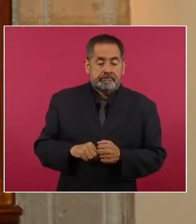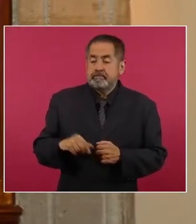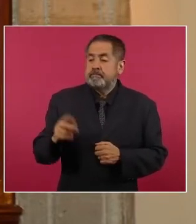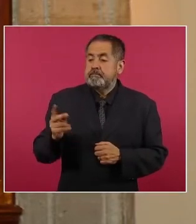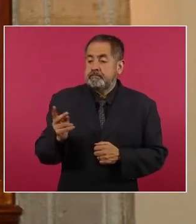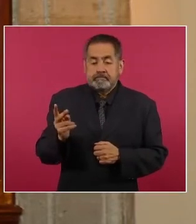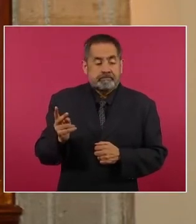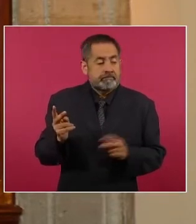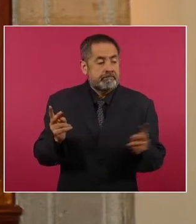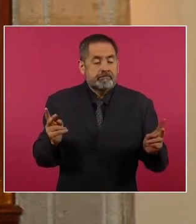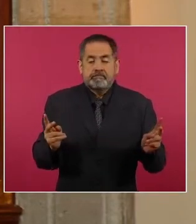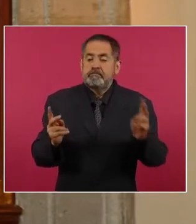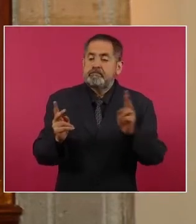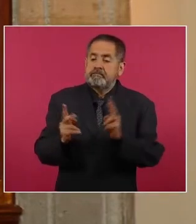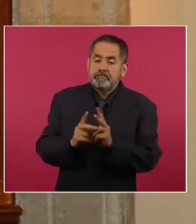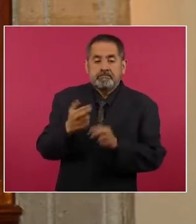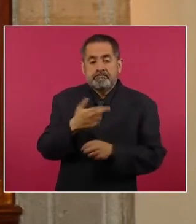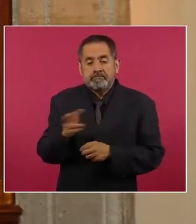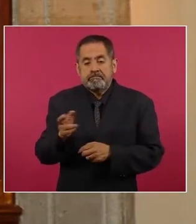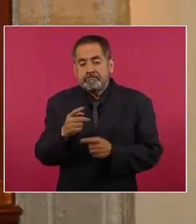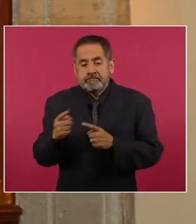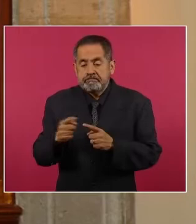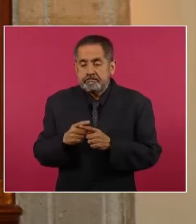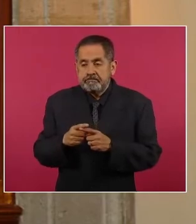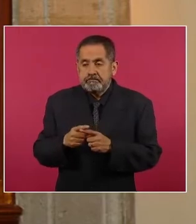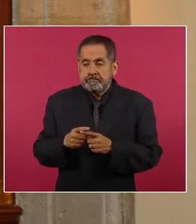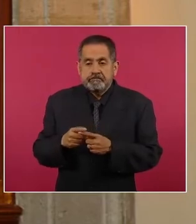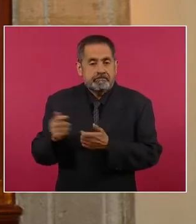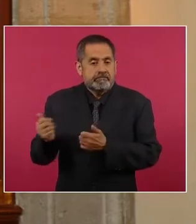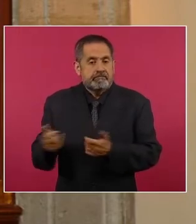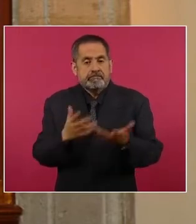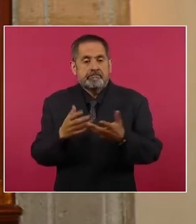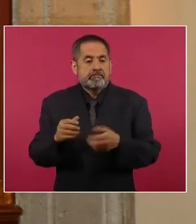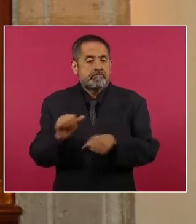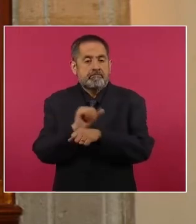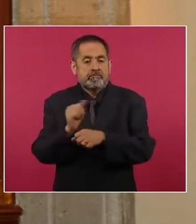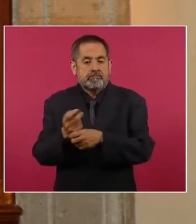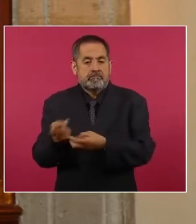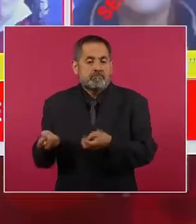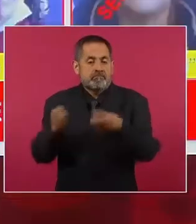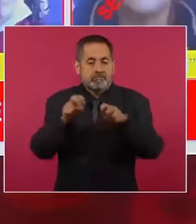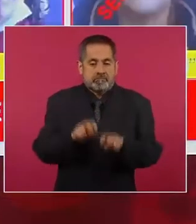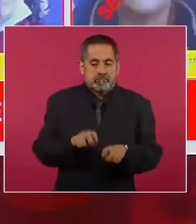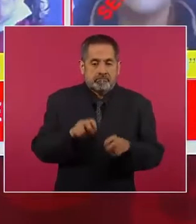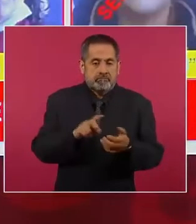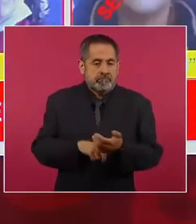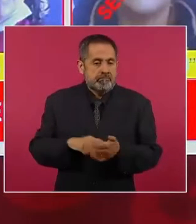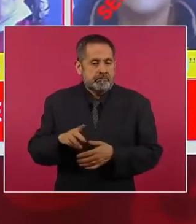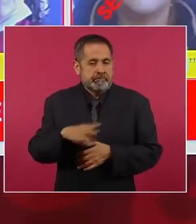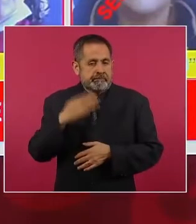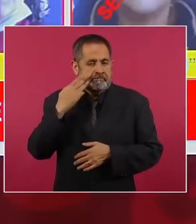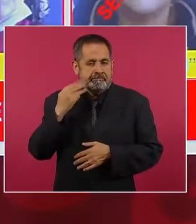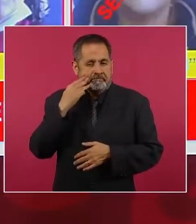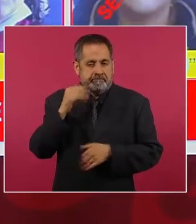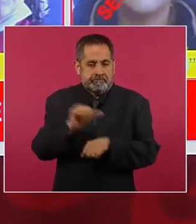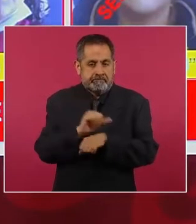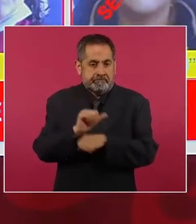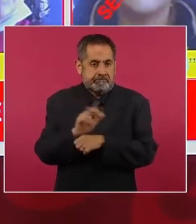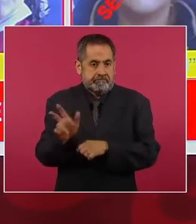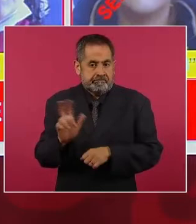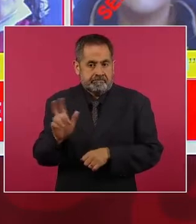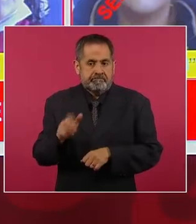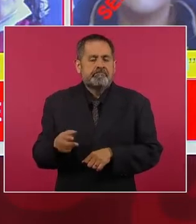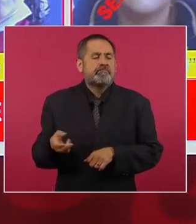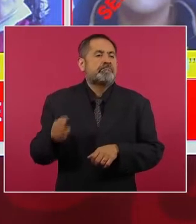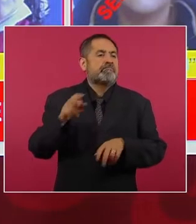en un restaurante y momentos más tarde se retiraron a bordo de un automóvil de la marca Mercedes-Benz, en la que se